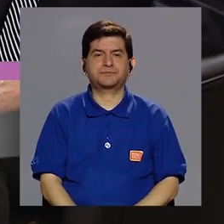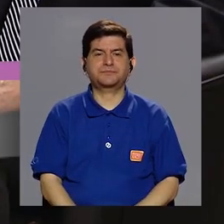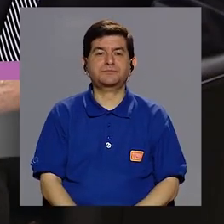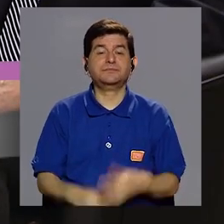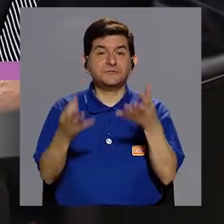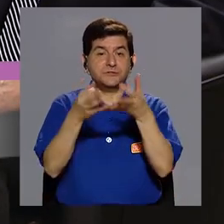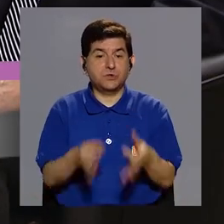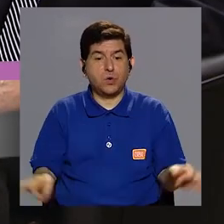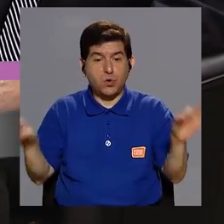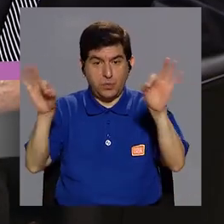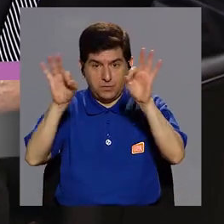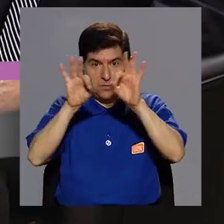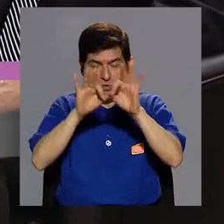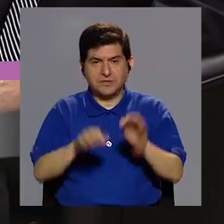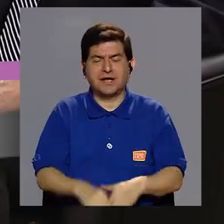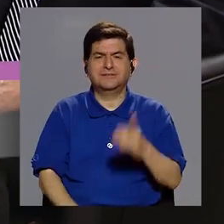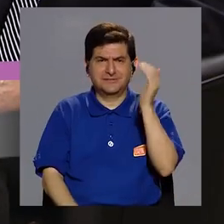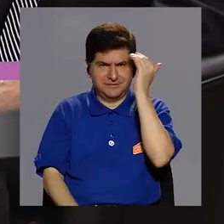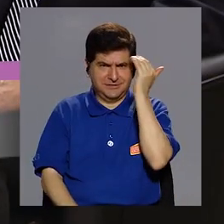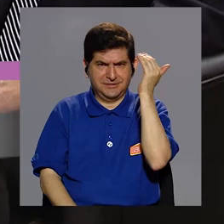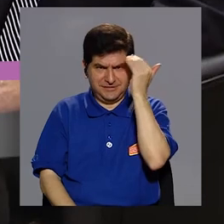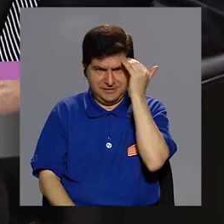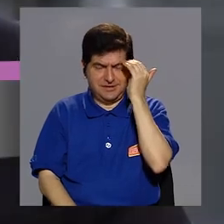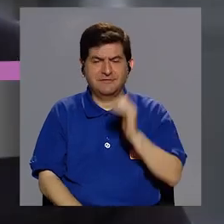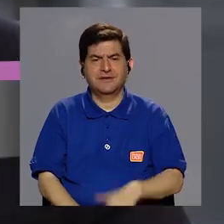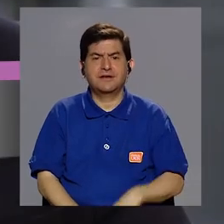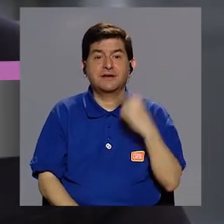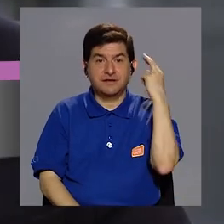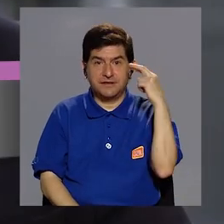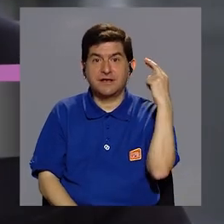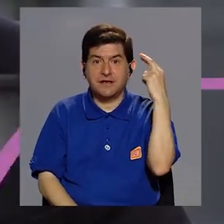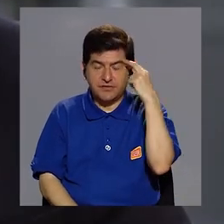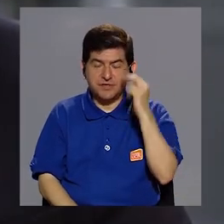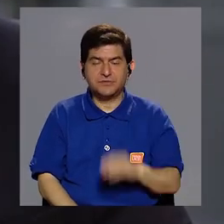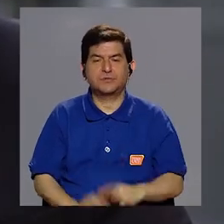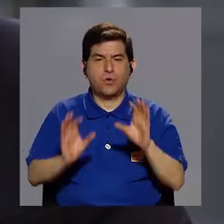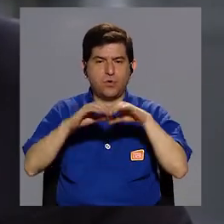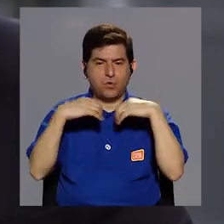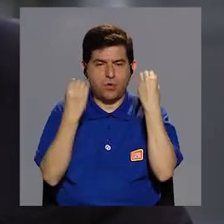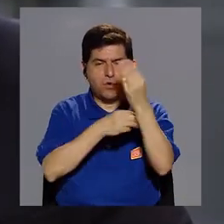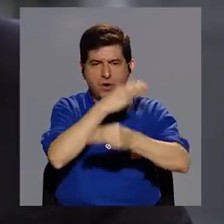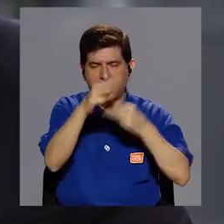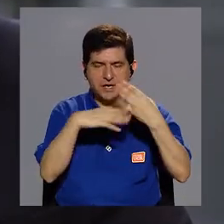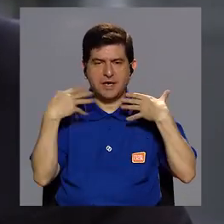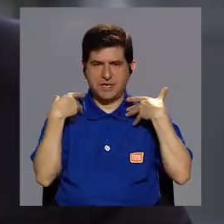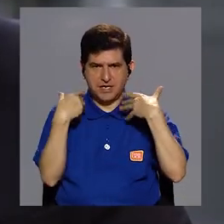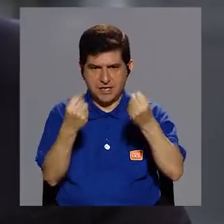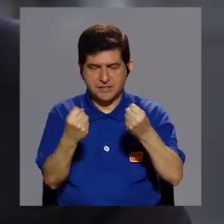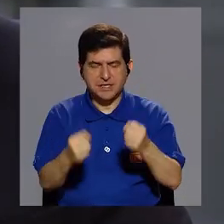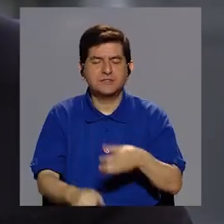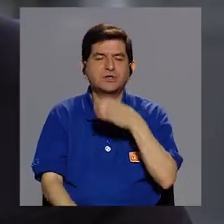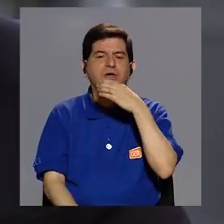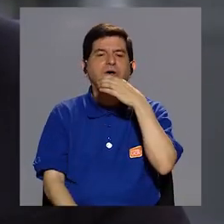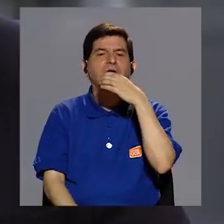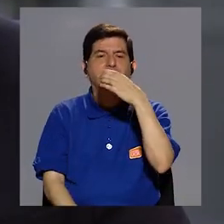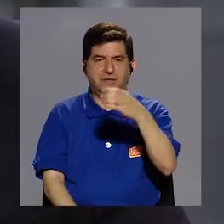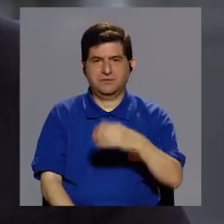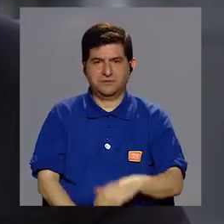Porque lo importante que debemos de saber, y por eso es que la Organización Mundial de la Salud